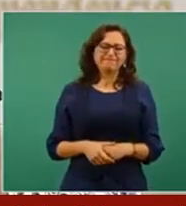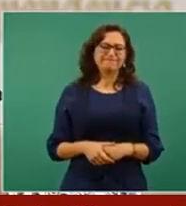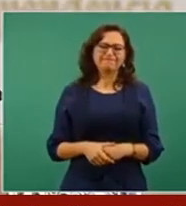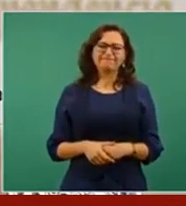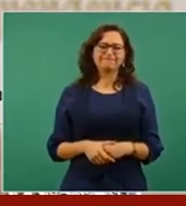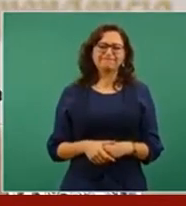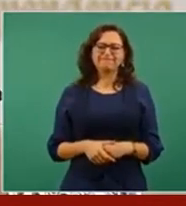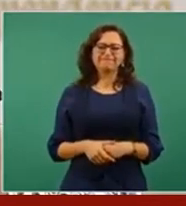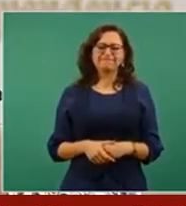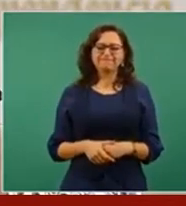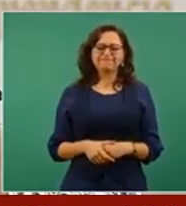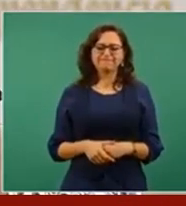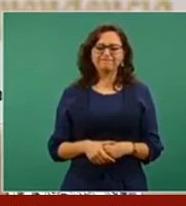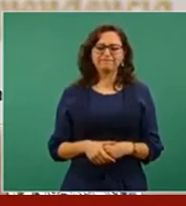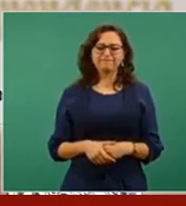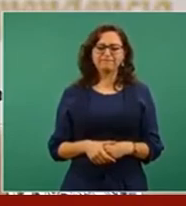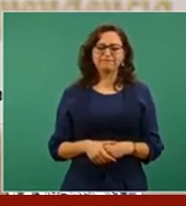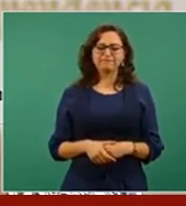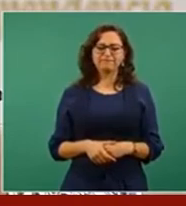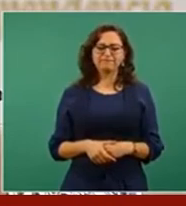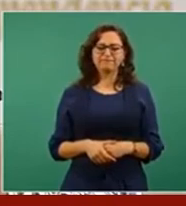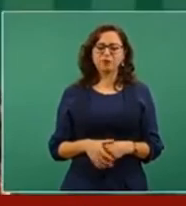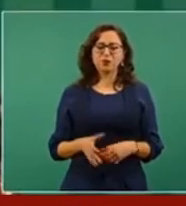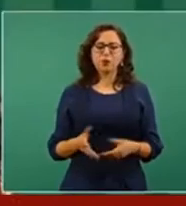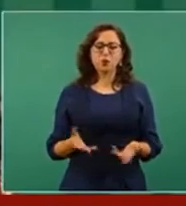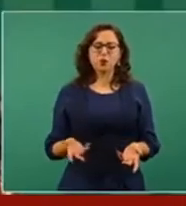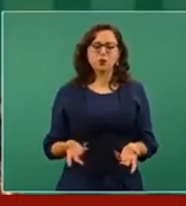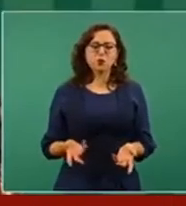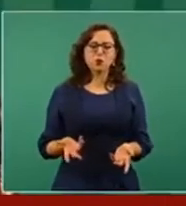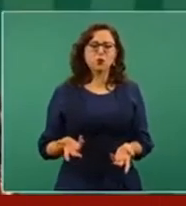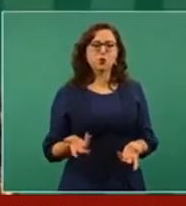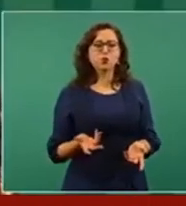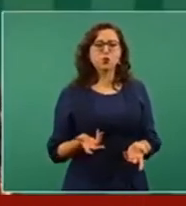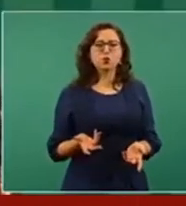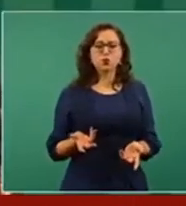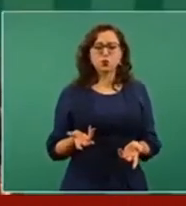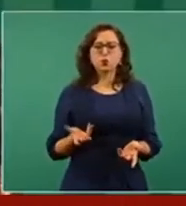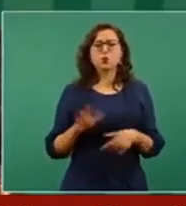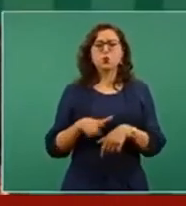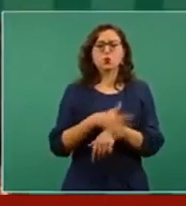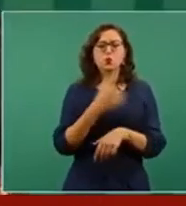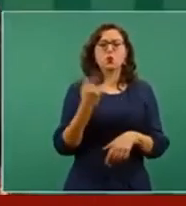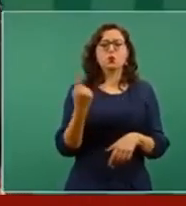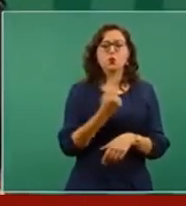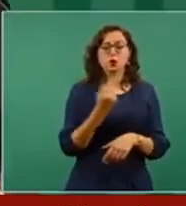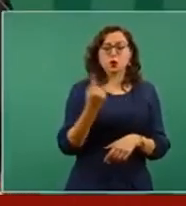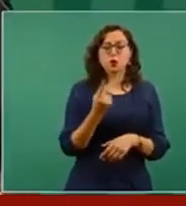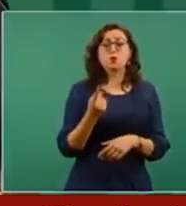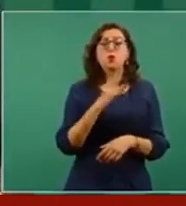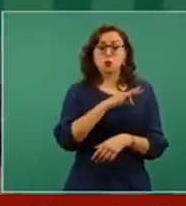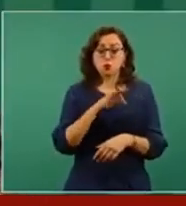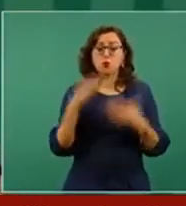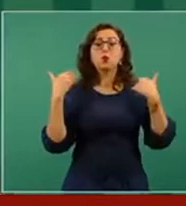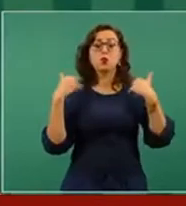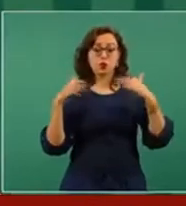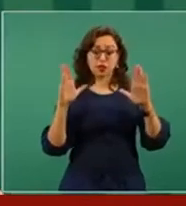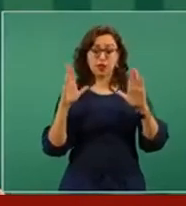la práctica de ir a tribunales internacionales,